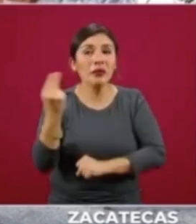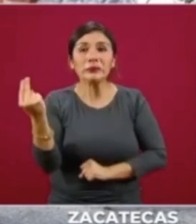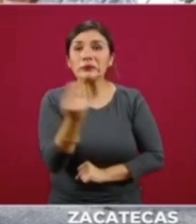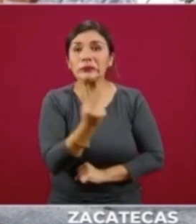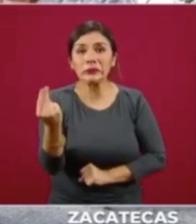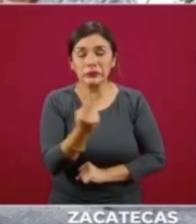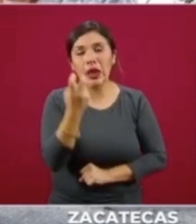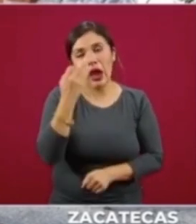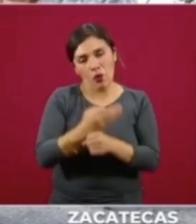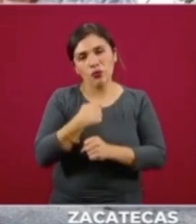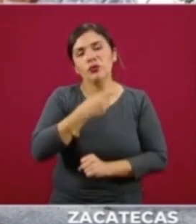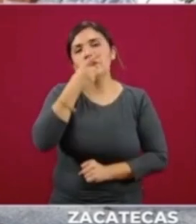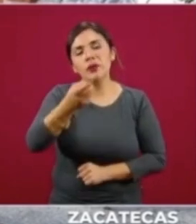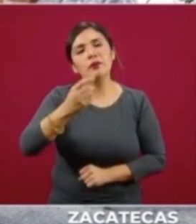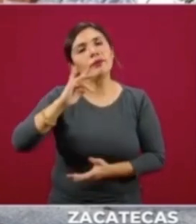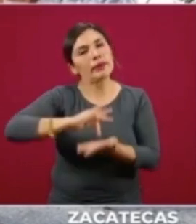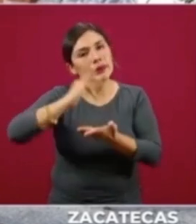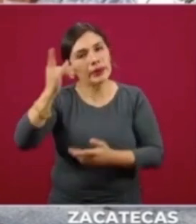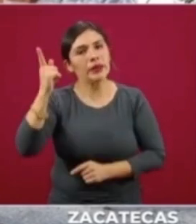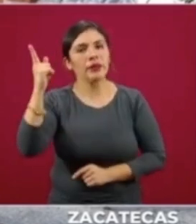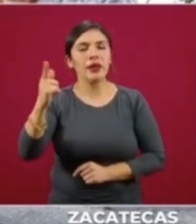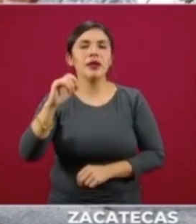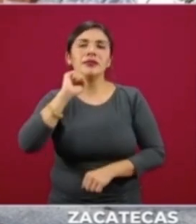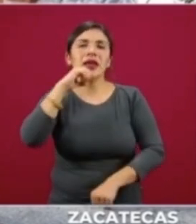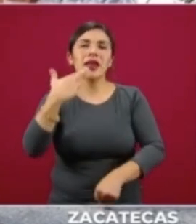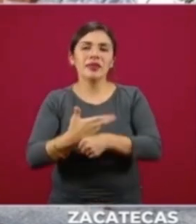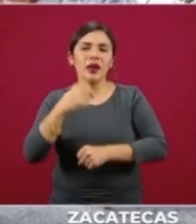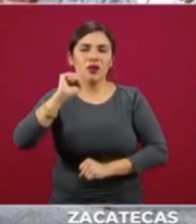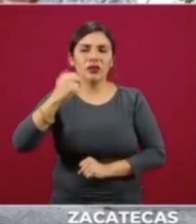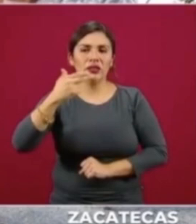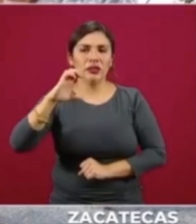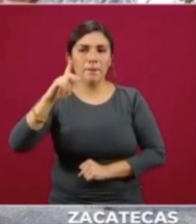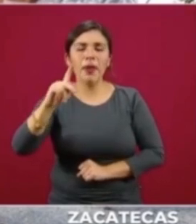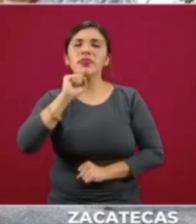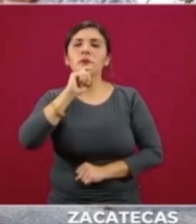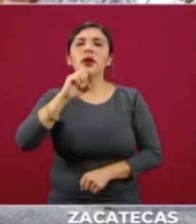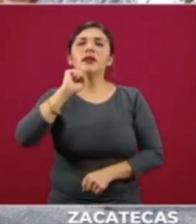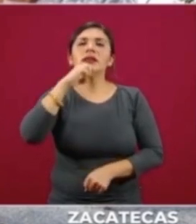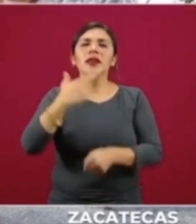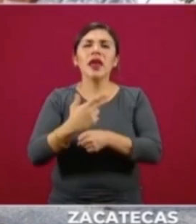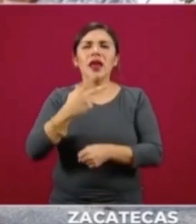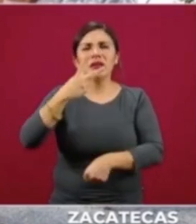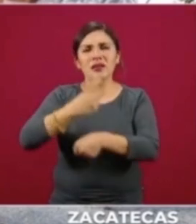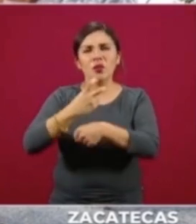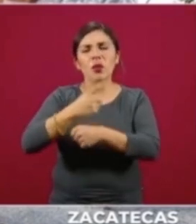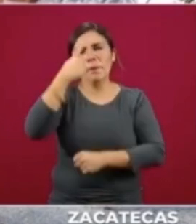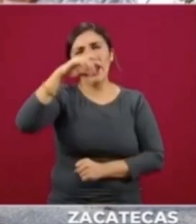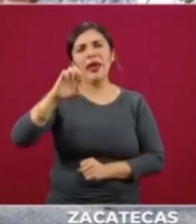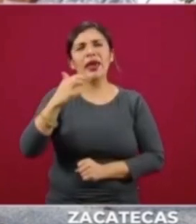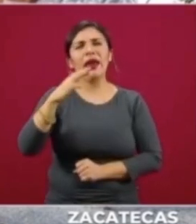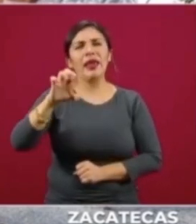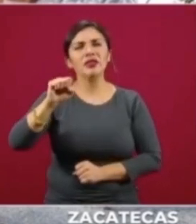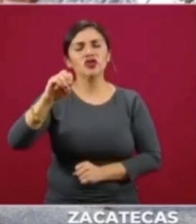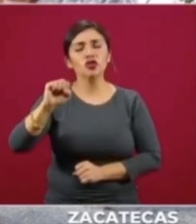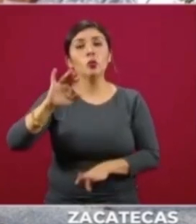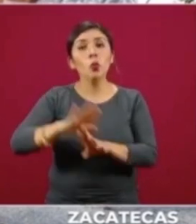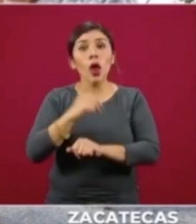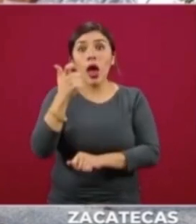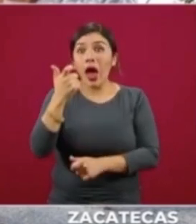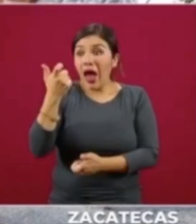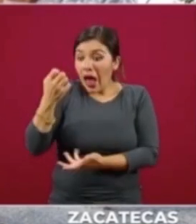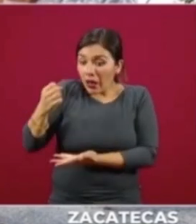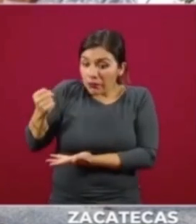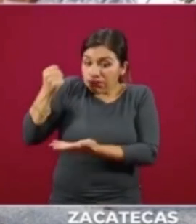quiero hacer un agradecimiento al secretario de Hacienda y a la subsecretaria de Egresos, porque transferir estos